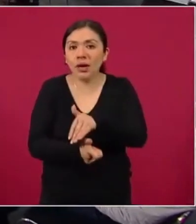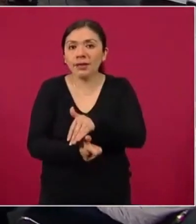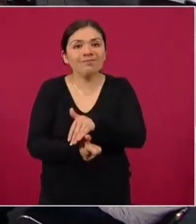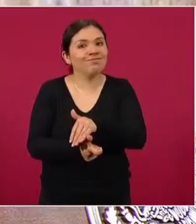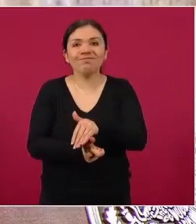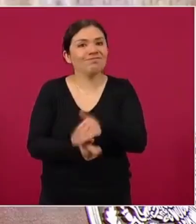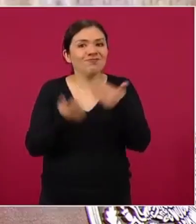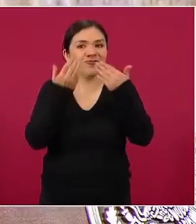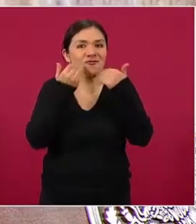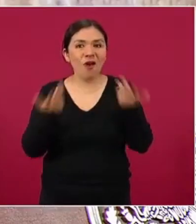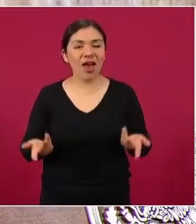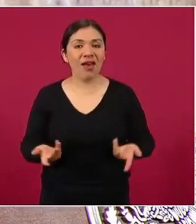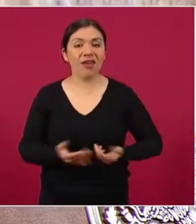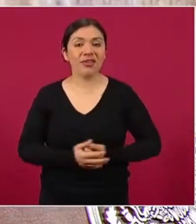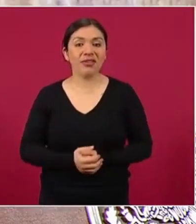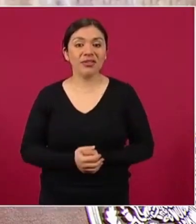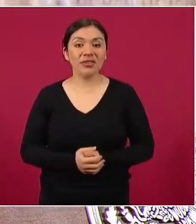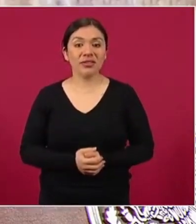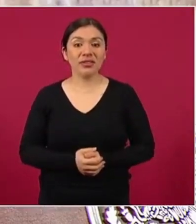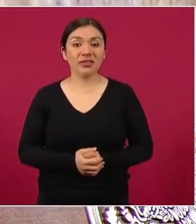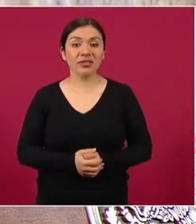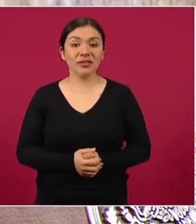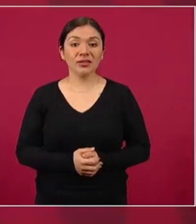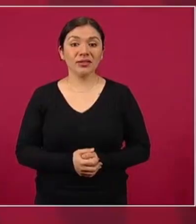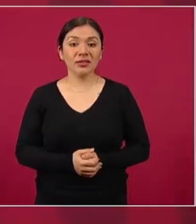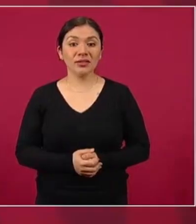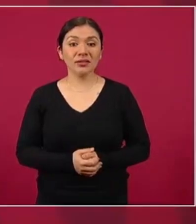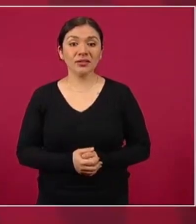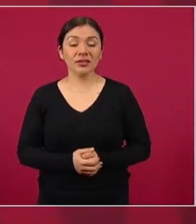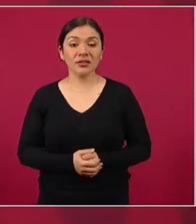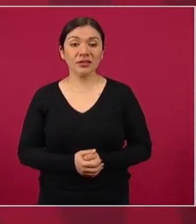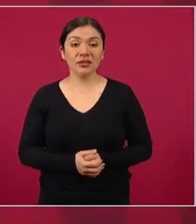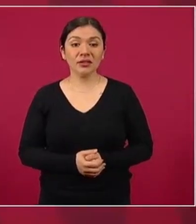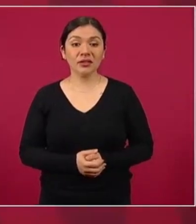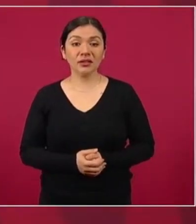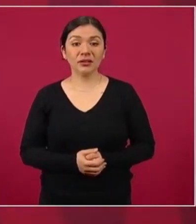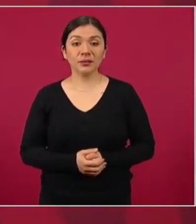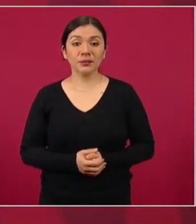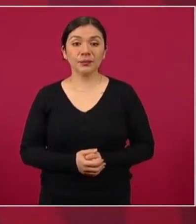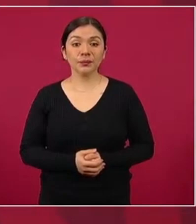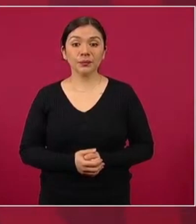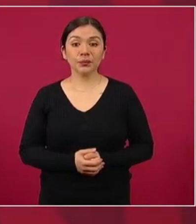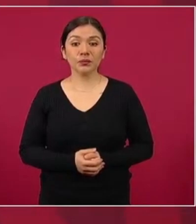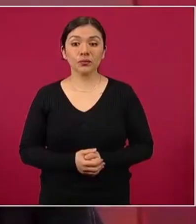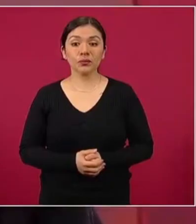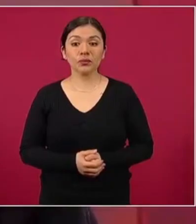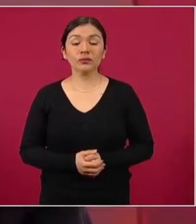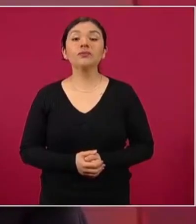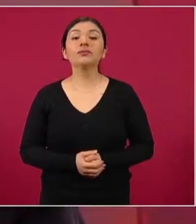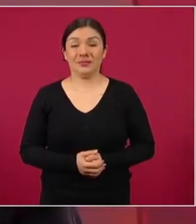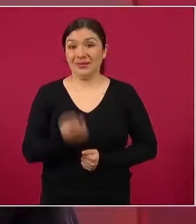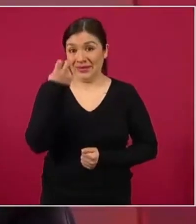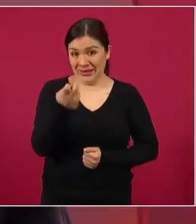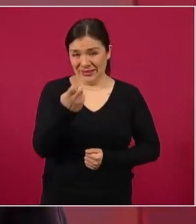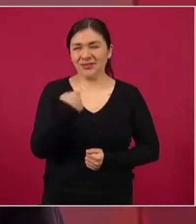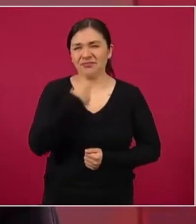no se permite la corrupción. cuando hablamos de estas